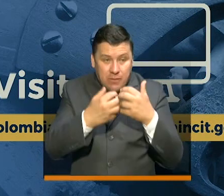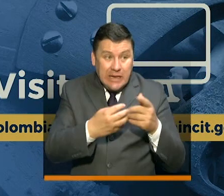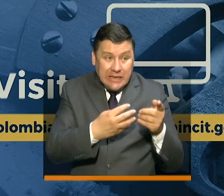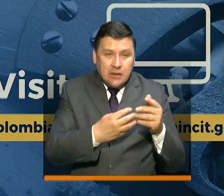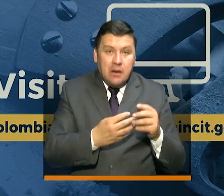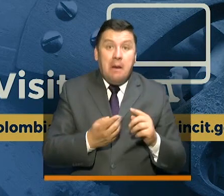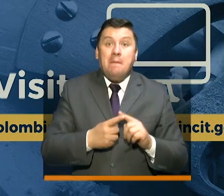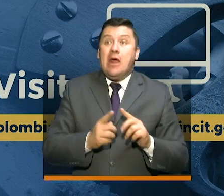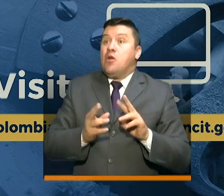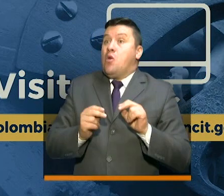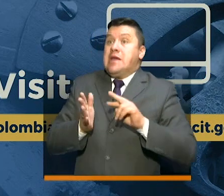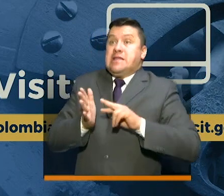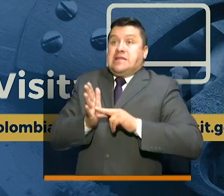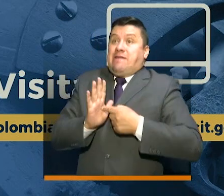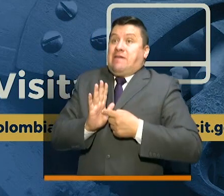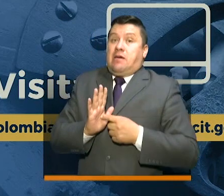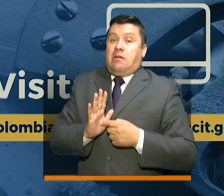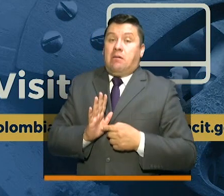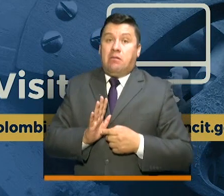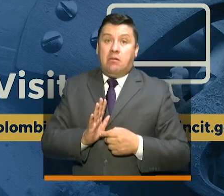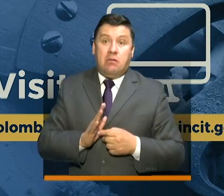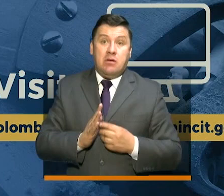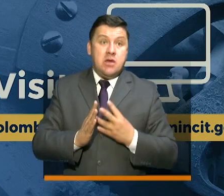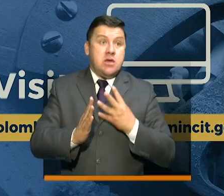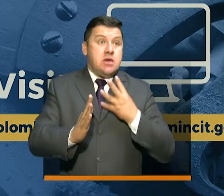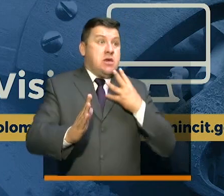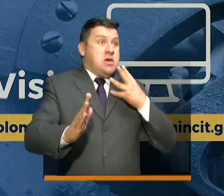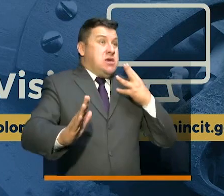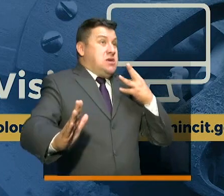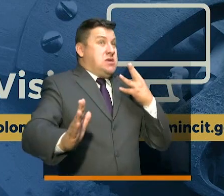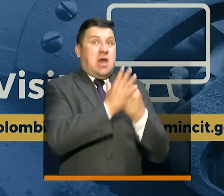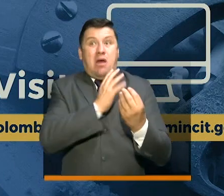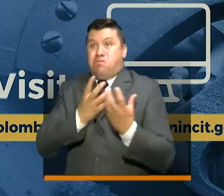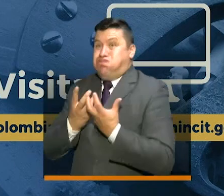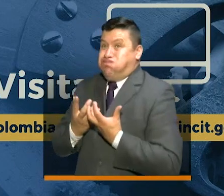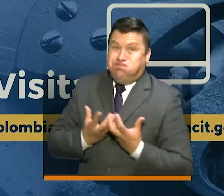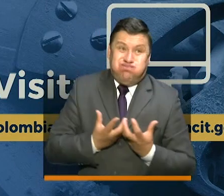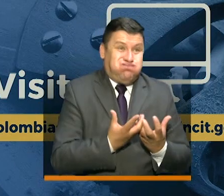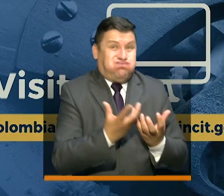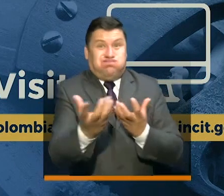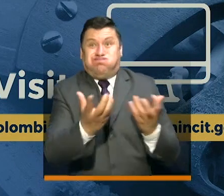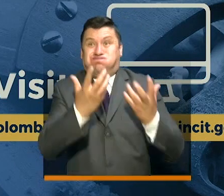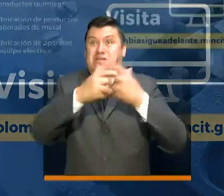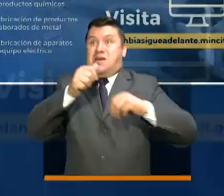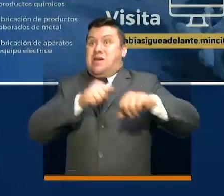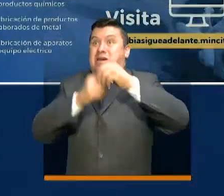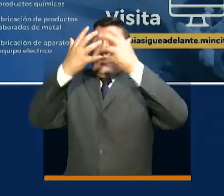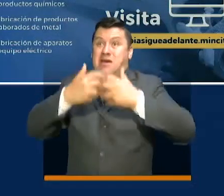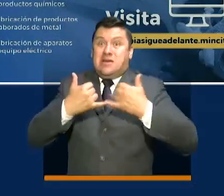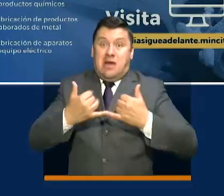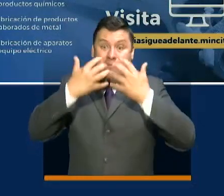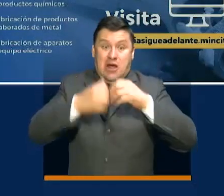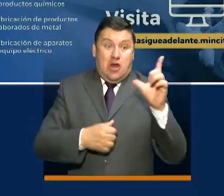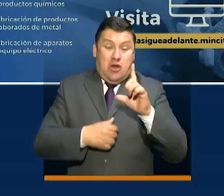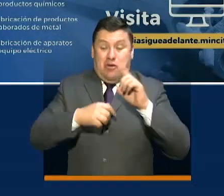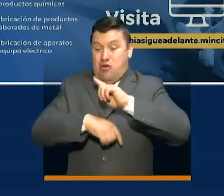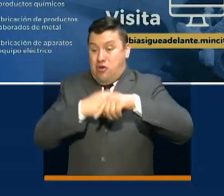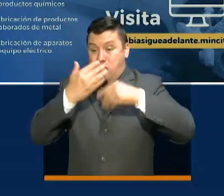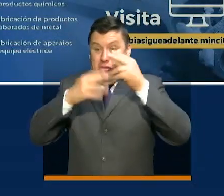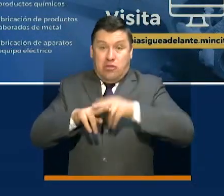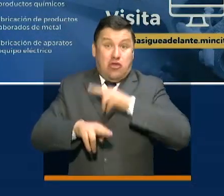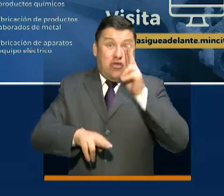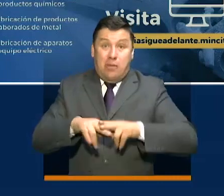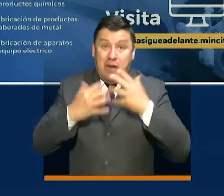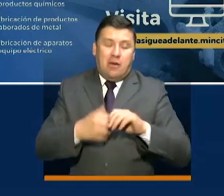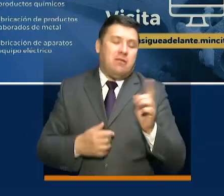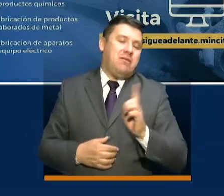no significa de ninguna manera que es una salida indiscriminada de todos los trabajadores y todas las empresas a operar el día lunes. Eso no